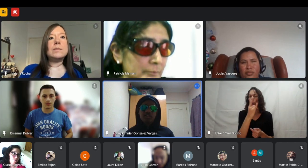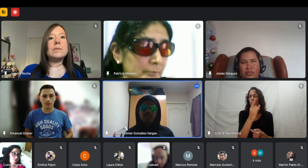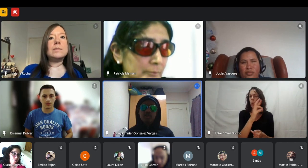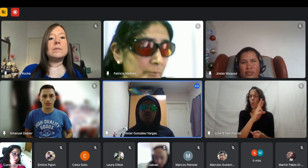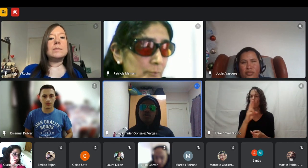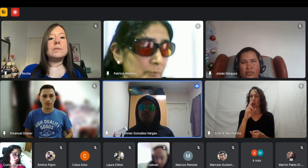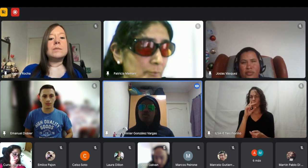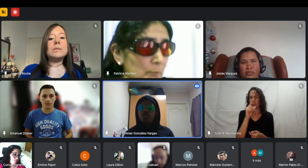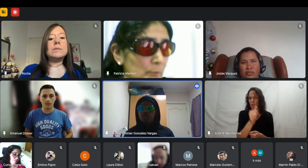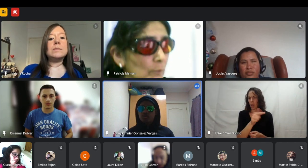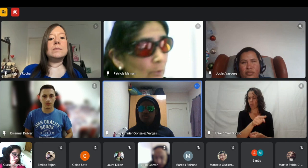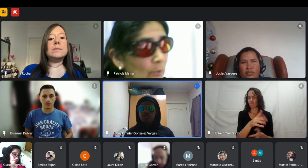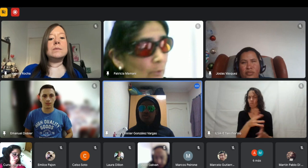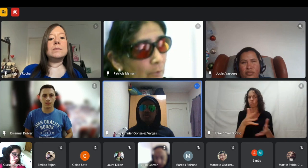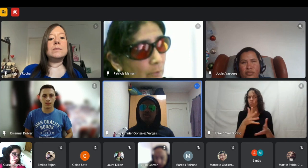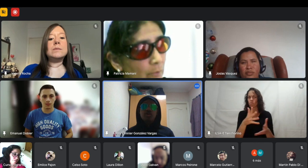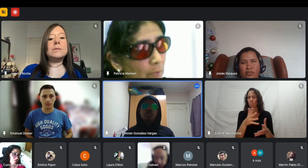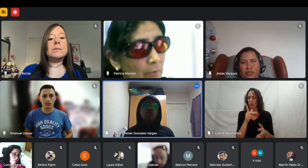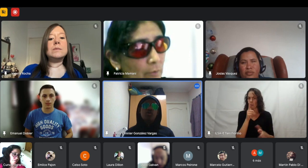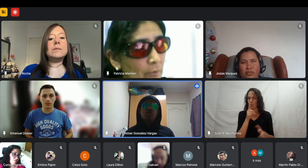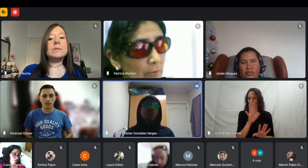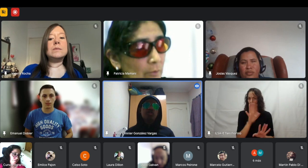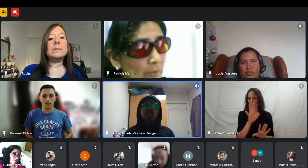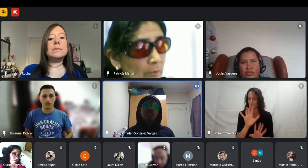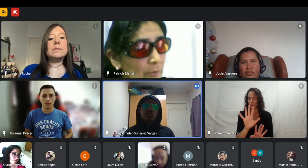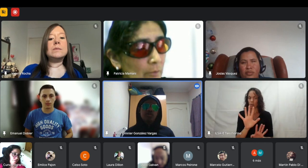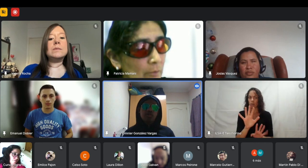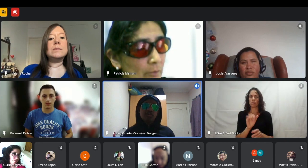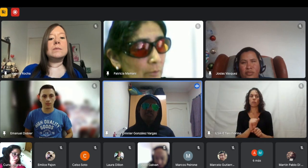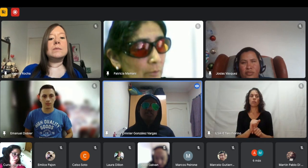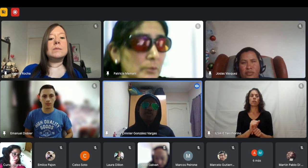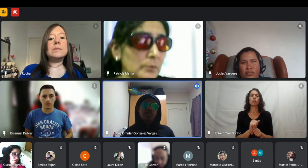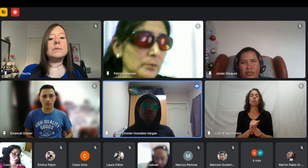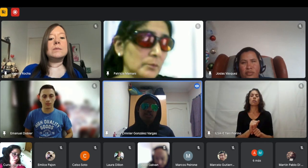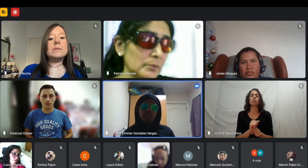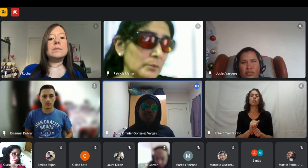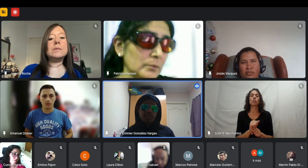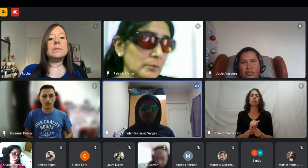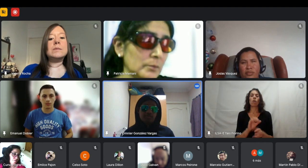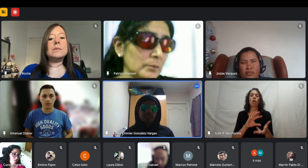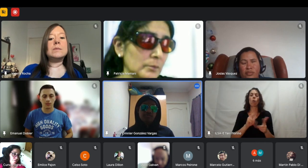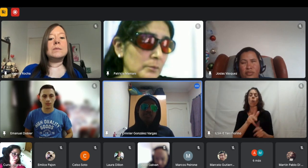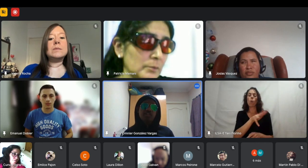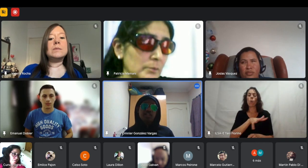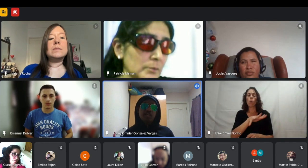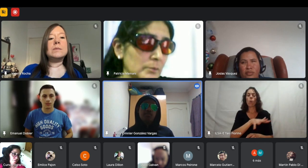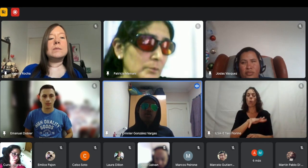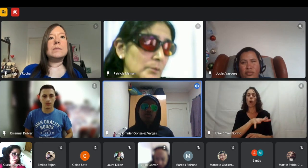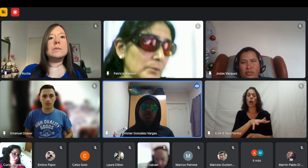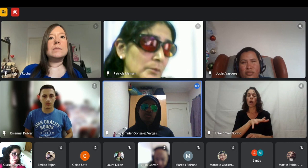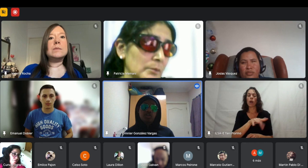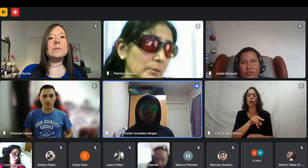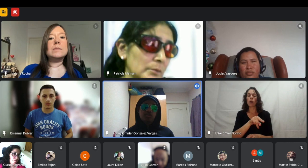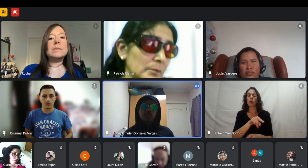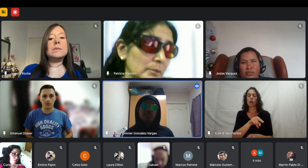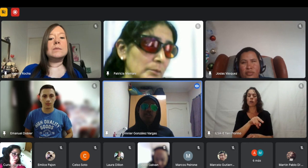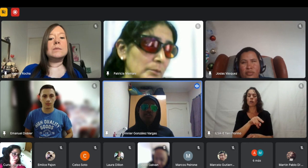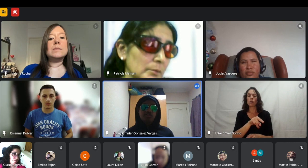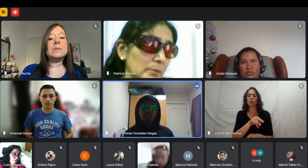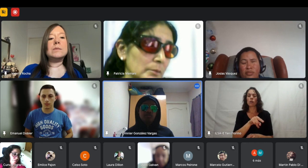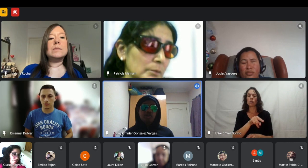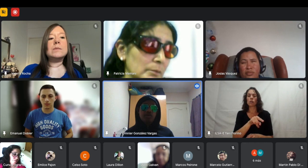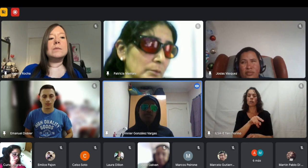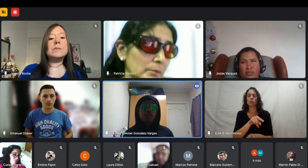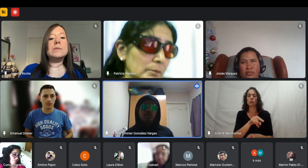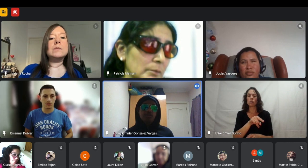es como un sitio un casillero donde te llegan productos que tú